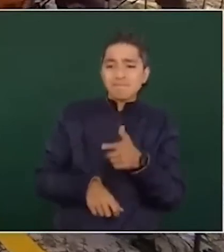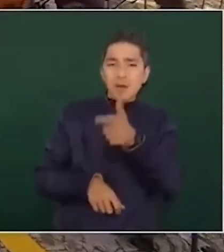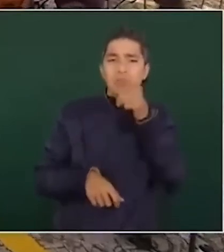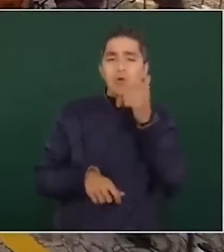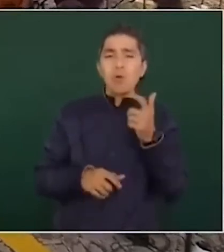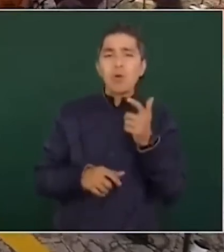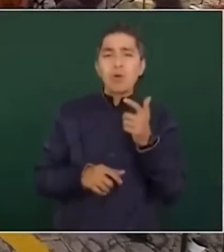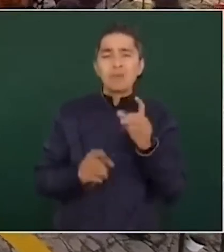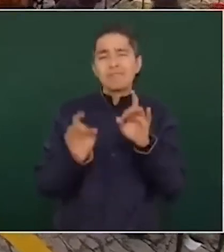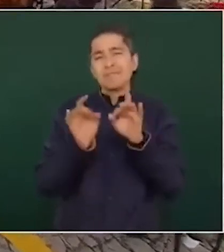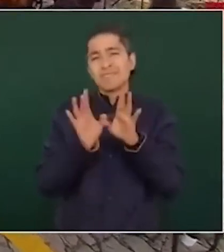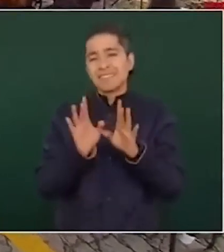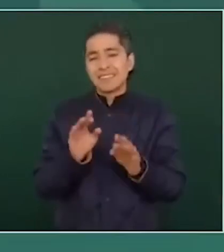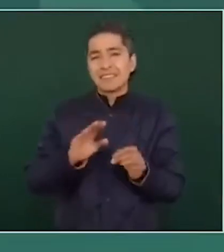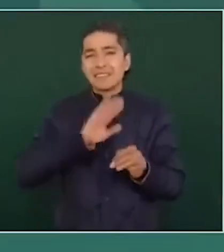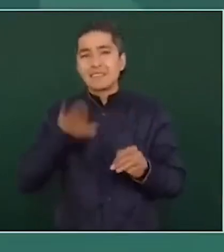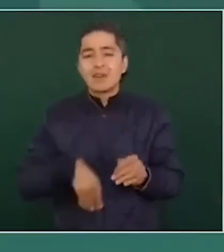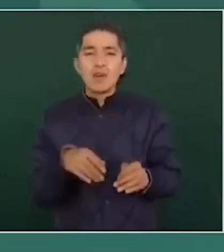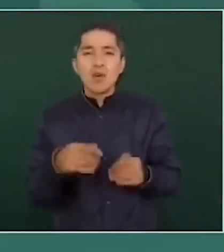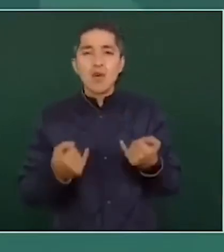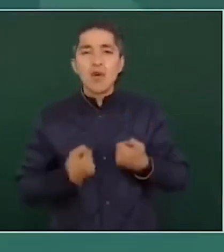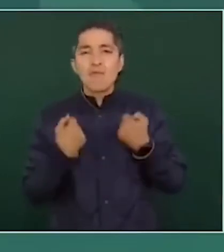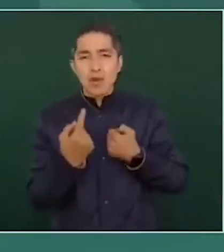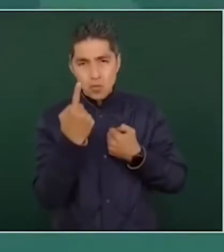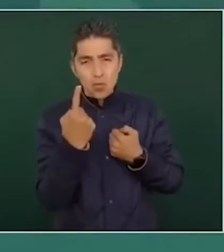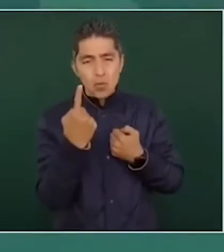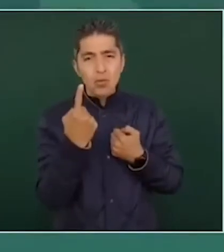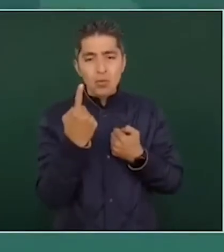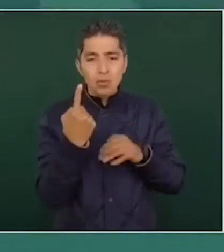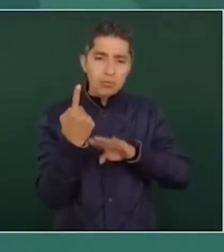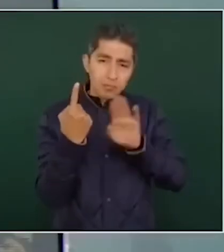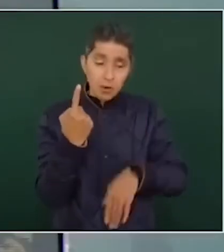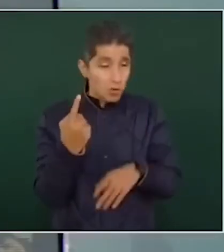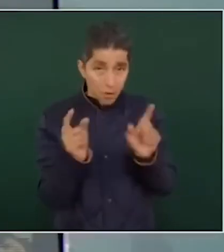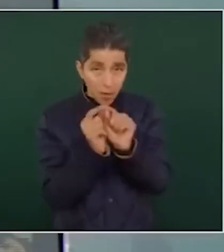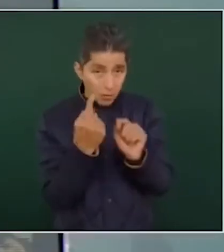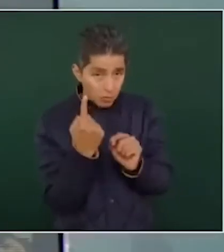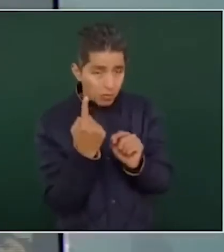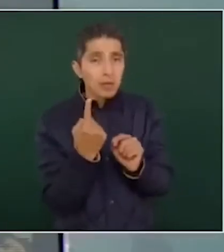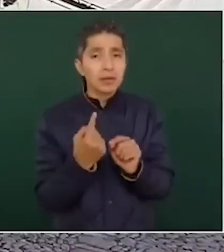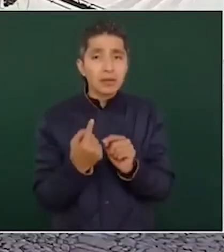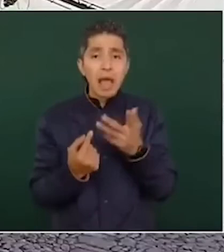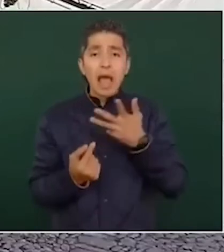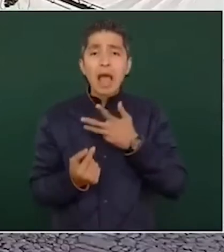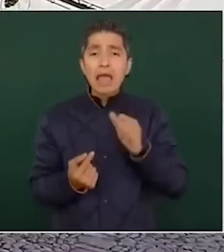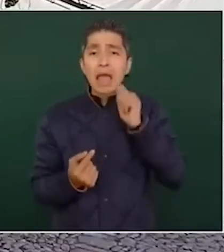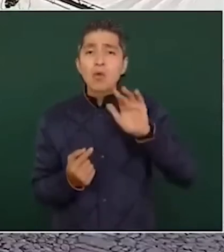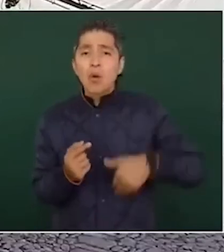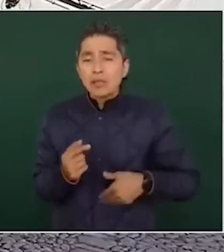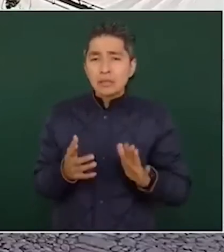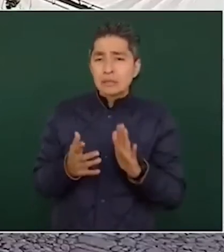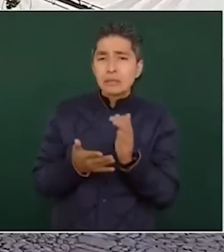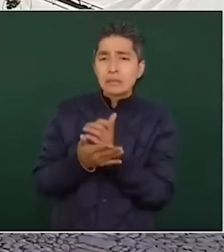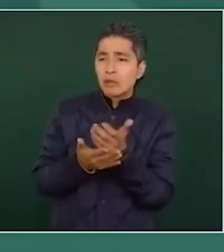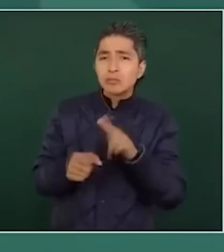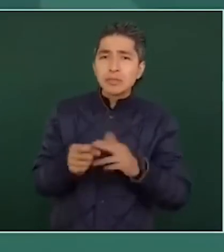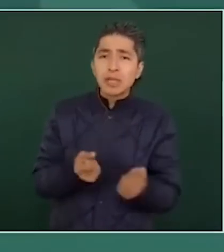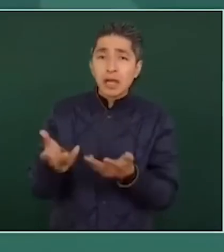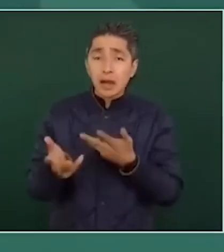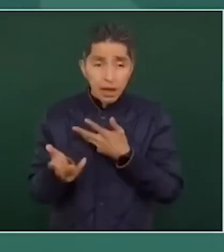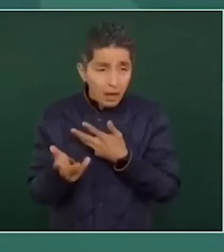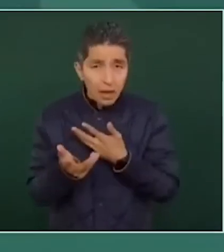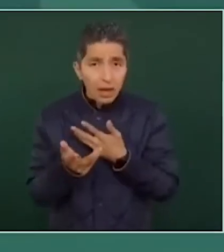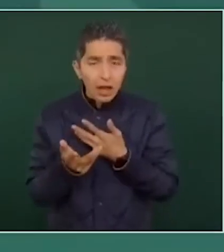perdido la vida en circunstancias similares debe impulsarnos a seguir luchando por un México en el que la vida y la dignidad de cada persona sean respetadas y